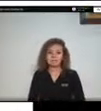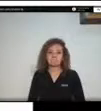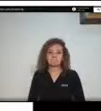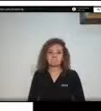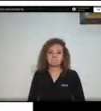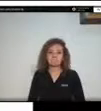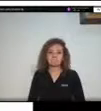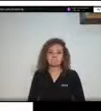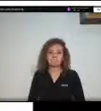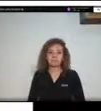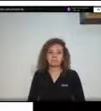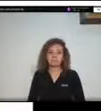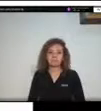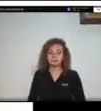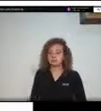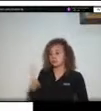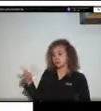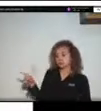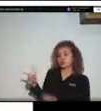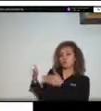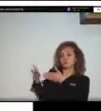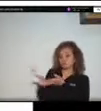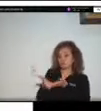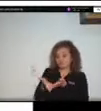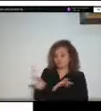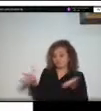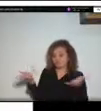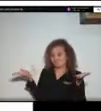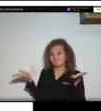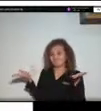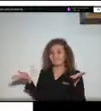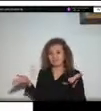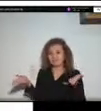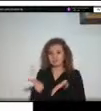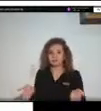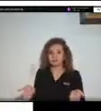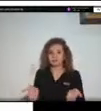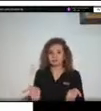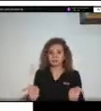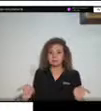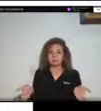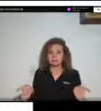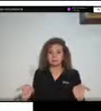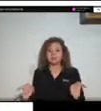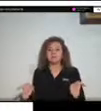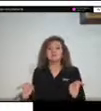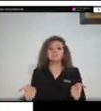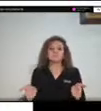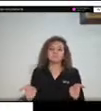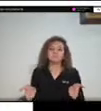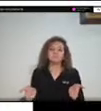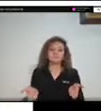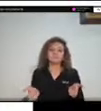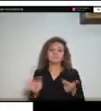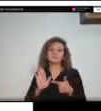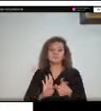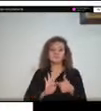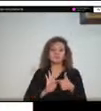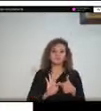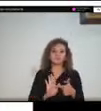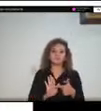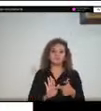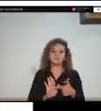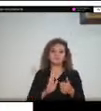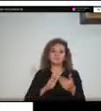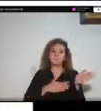aquí tenemos una foto que nos muestra el trabajo realizado en el plan de ordenamiento